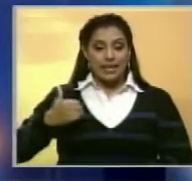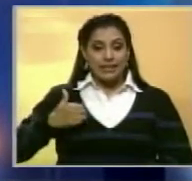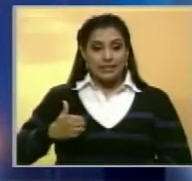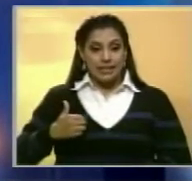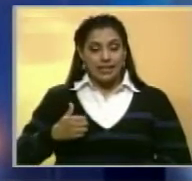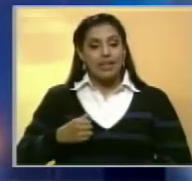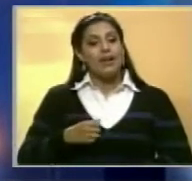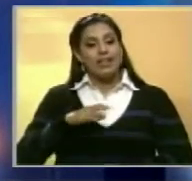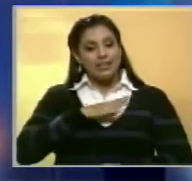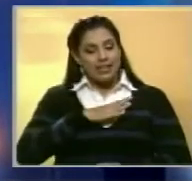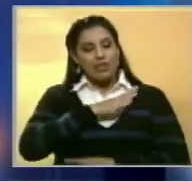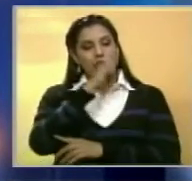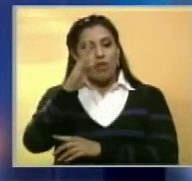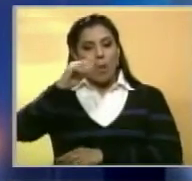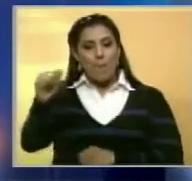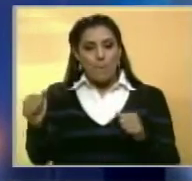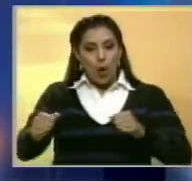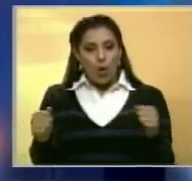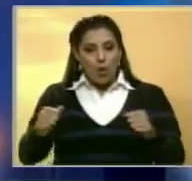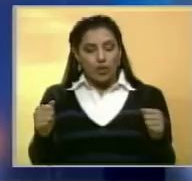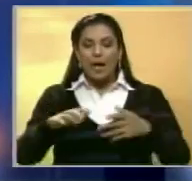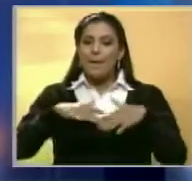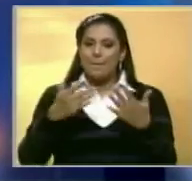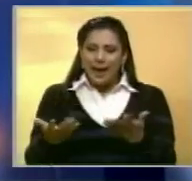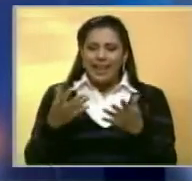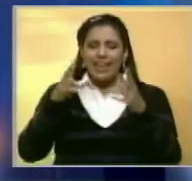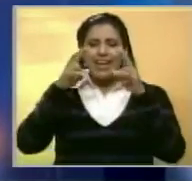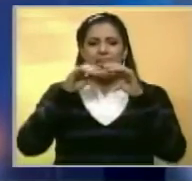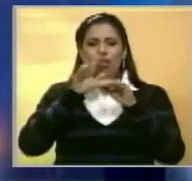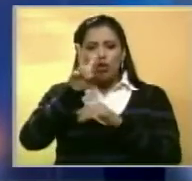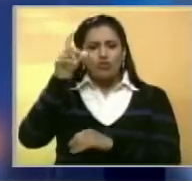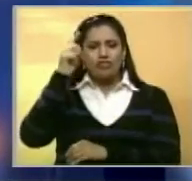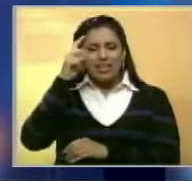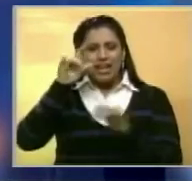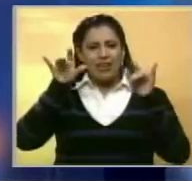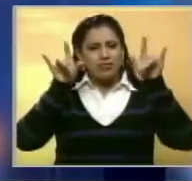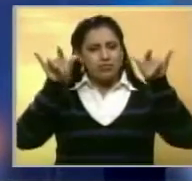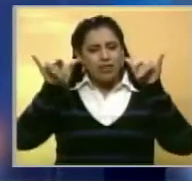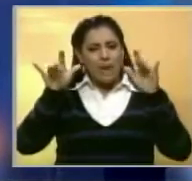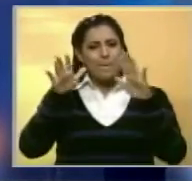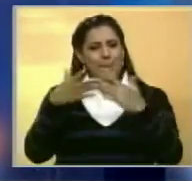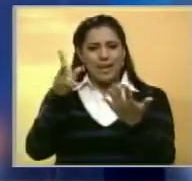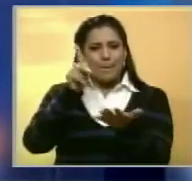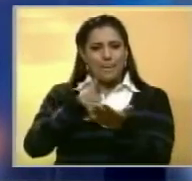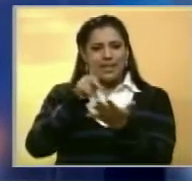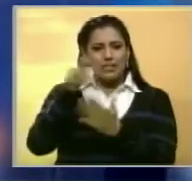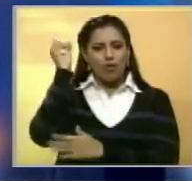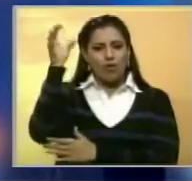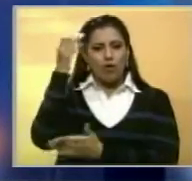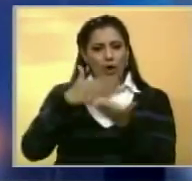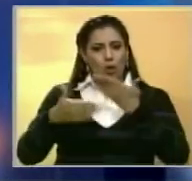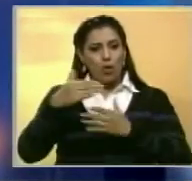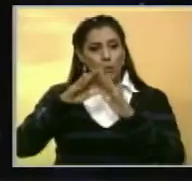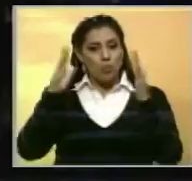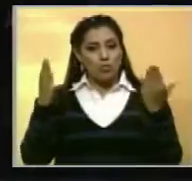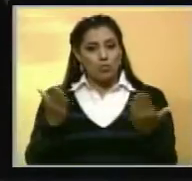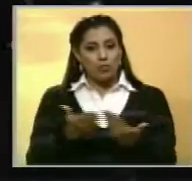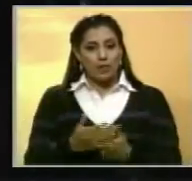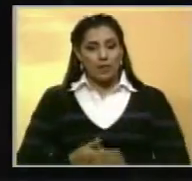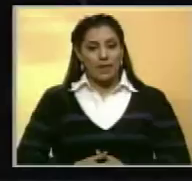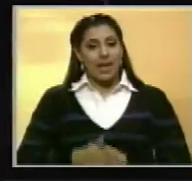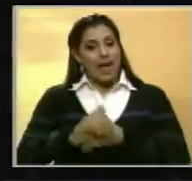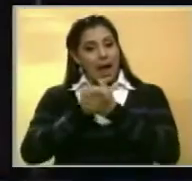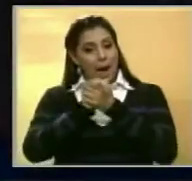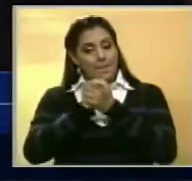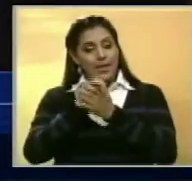Mauricio Macri, llegó a Bogotá, Colombia, en el marco de una gira oficial de dos días, la cual incluye la participación en el Foro Económico Mundial. Amigos